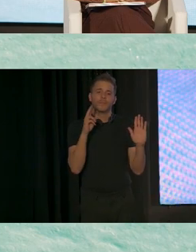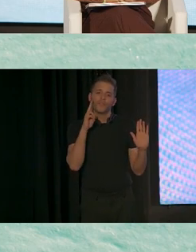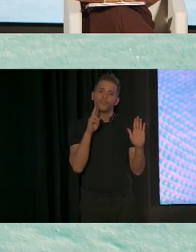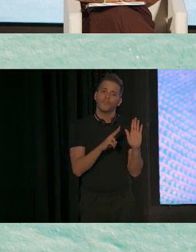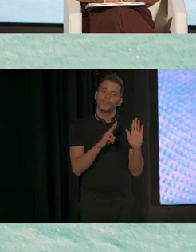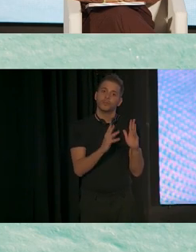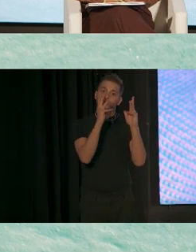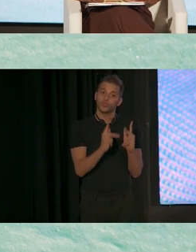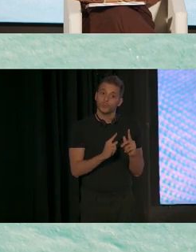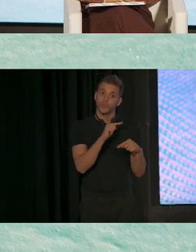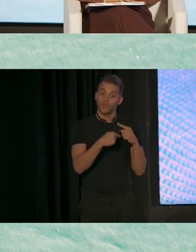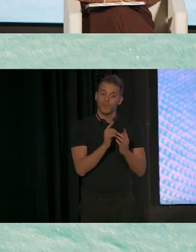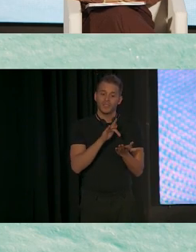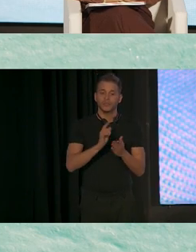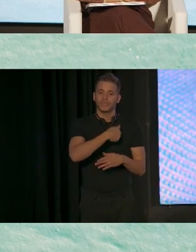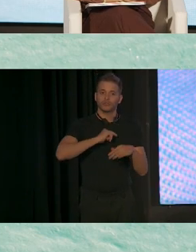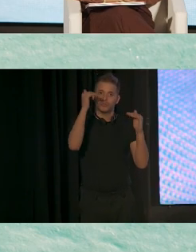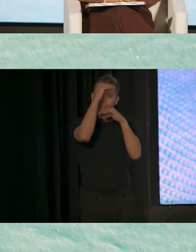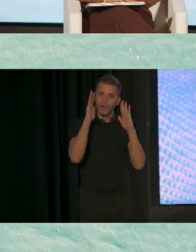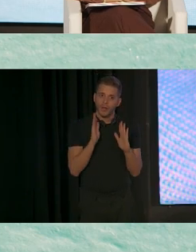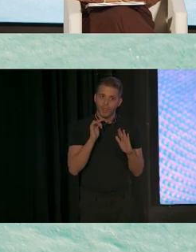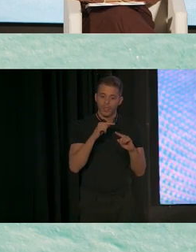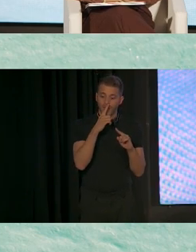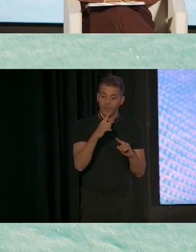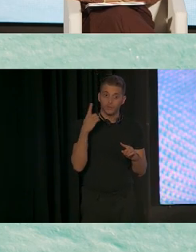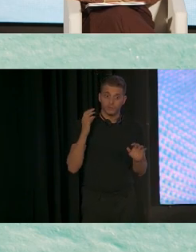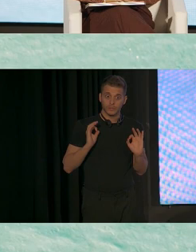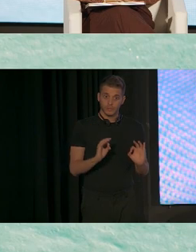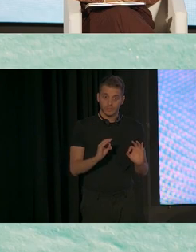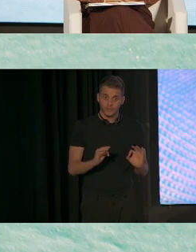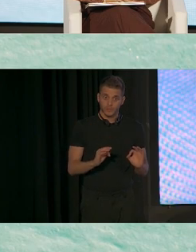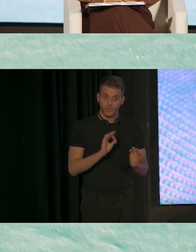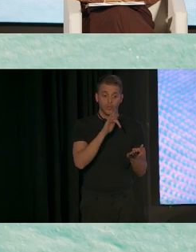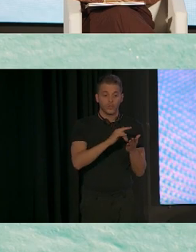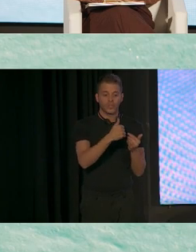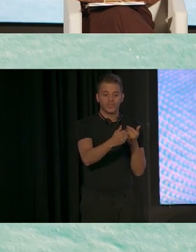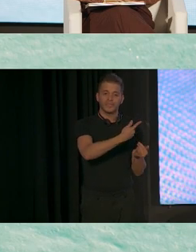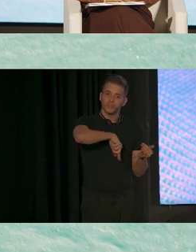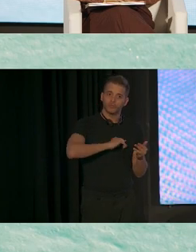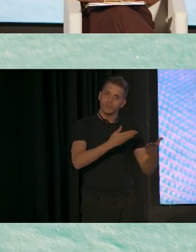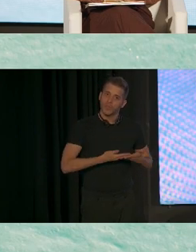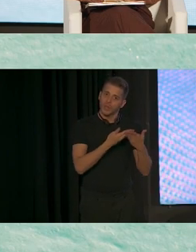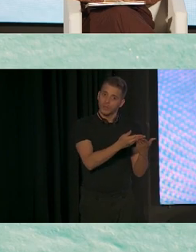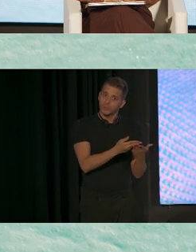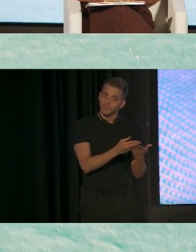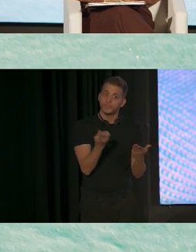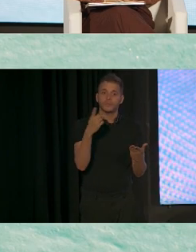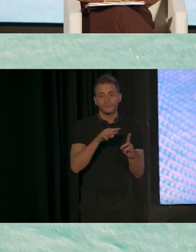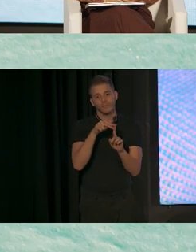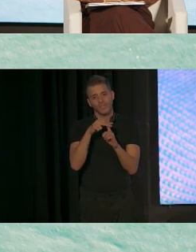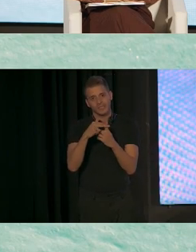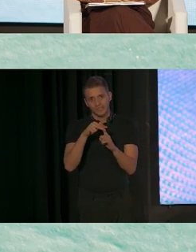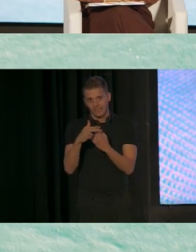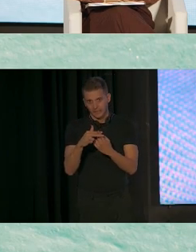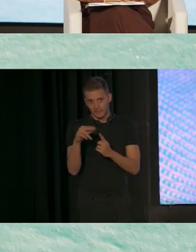las familias que asistimos en el año pasado, tanto en nuestra línea de ayuda como en los talleres.